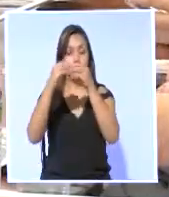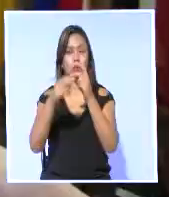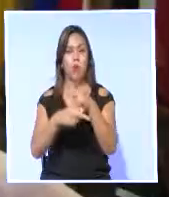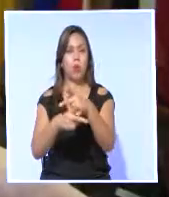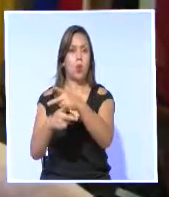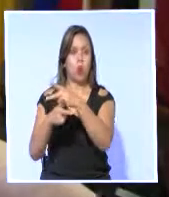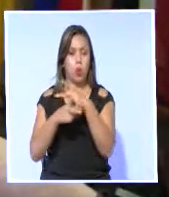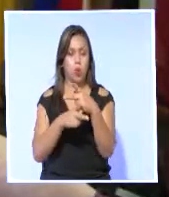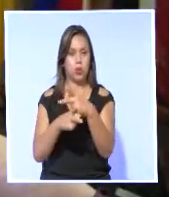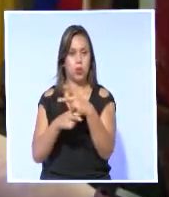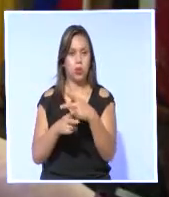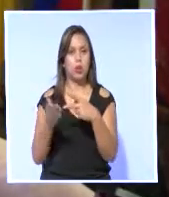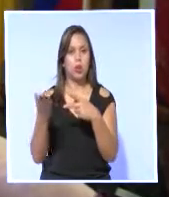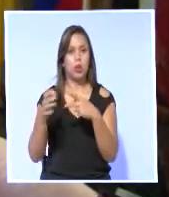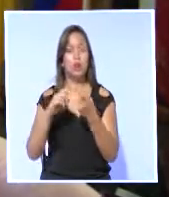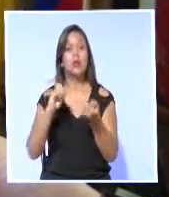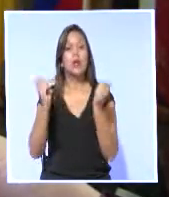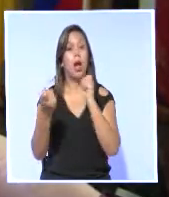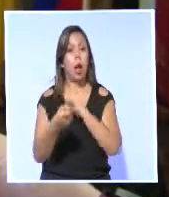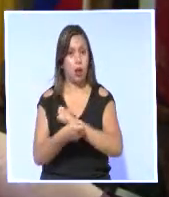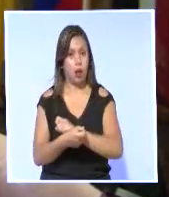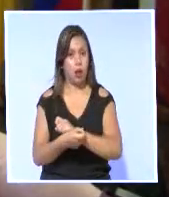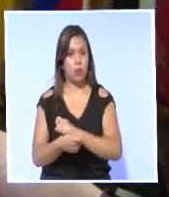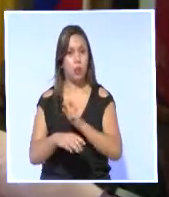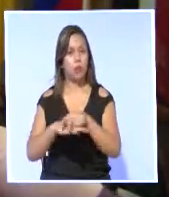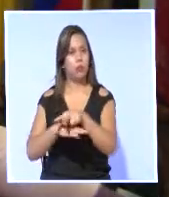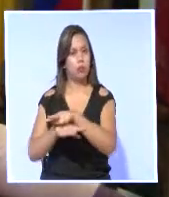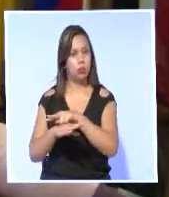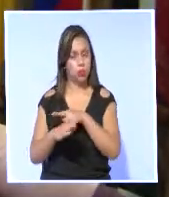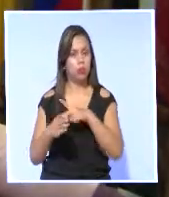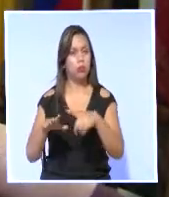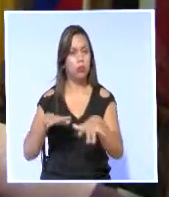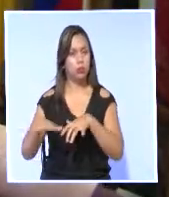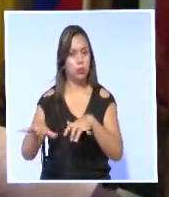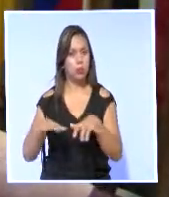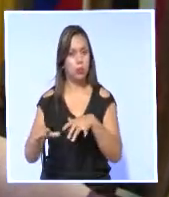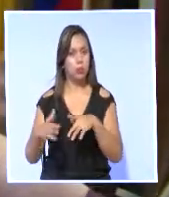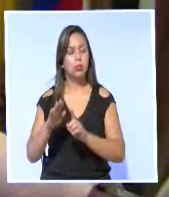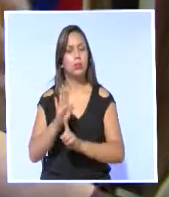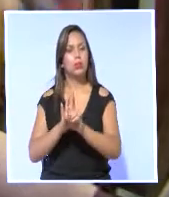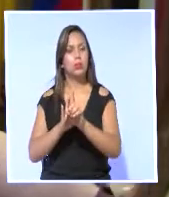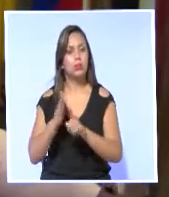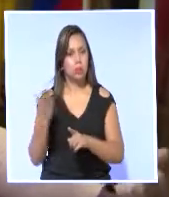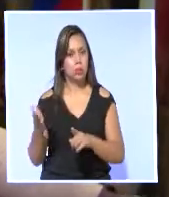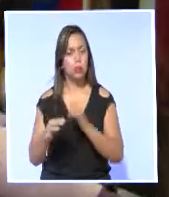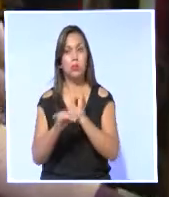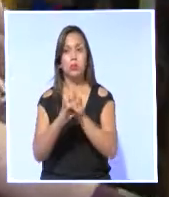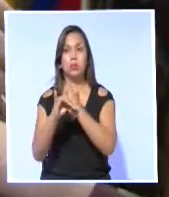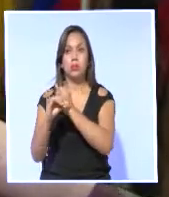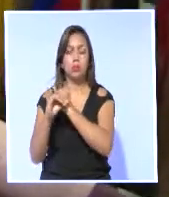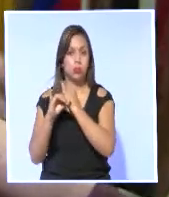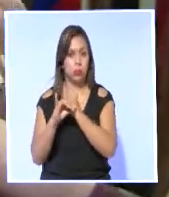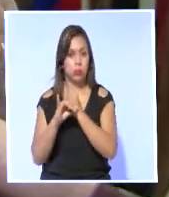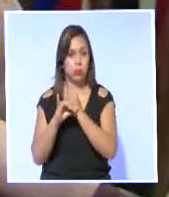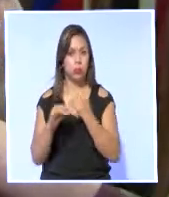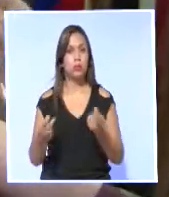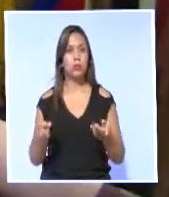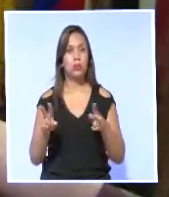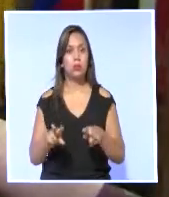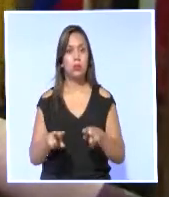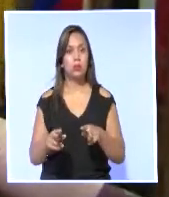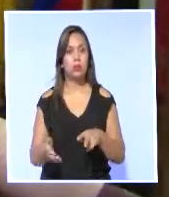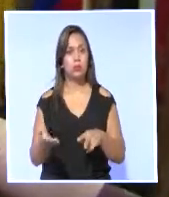Consultivo. Que este se convierta en un veedor de las actividades que vienen desarrollándose de las instituciones llamadas a